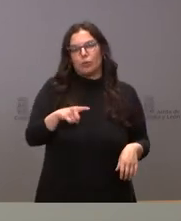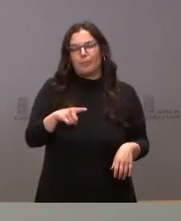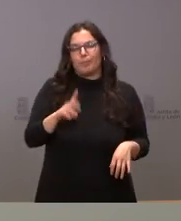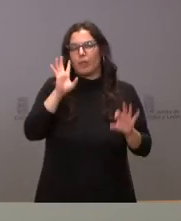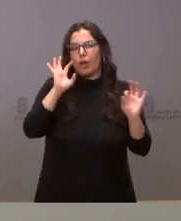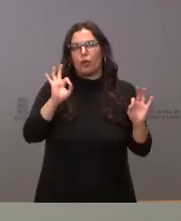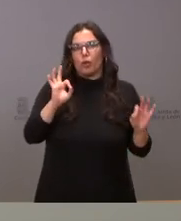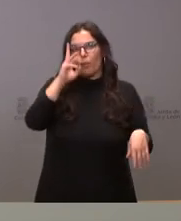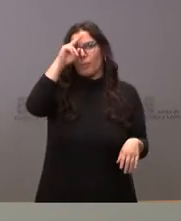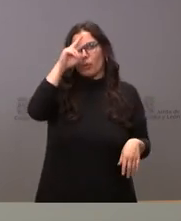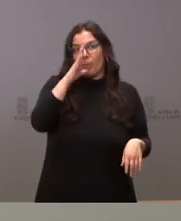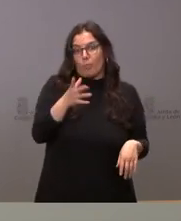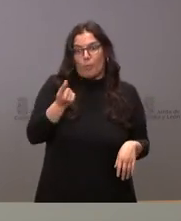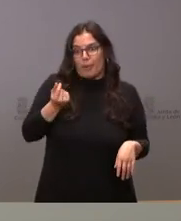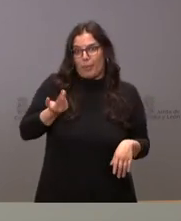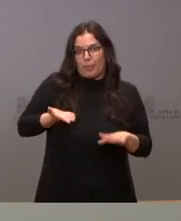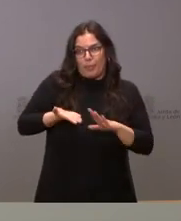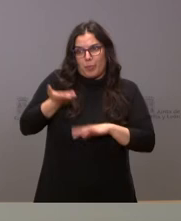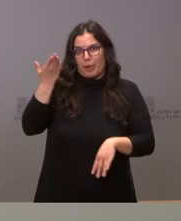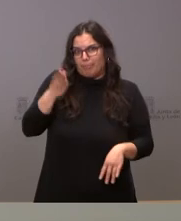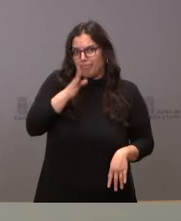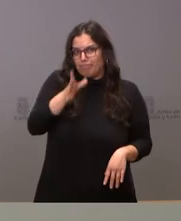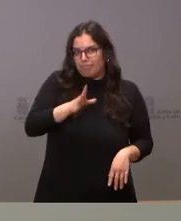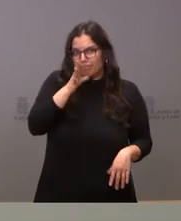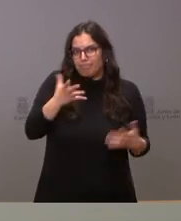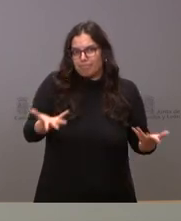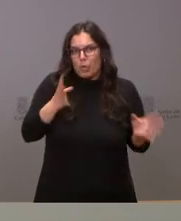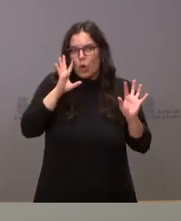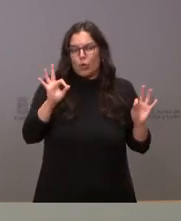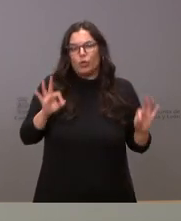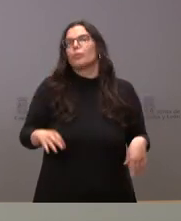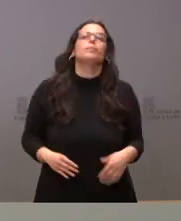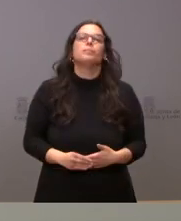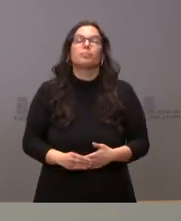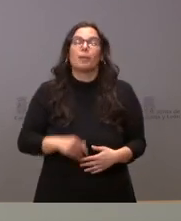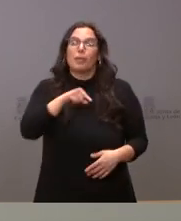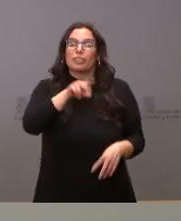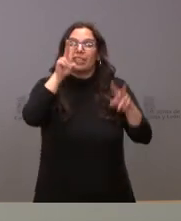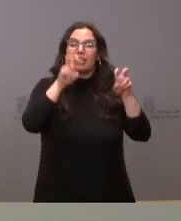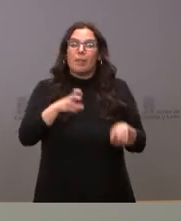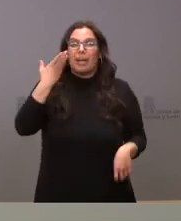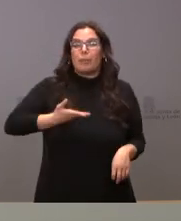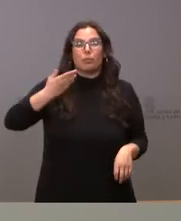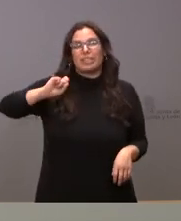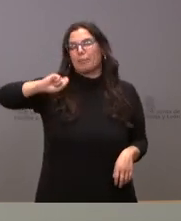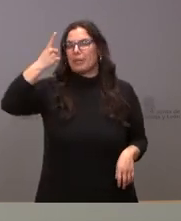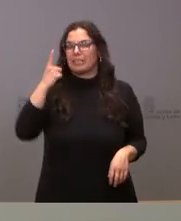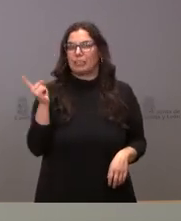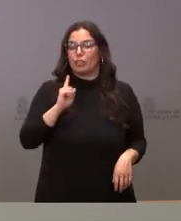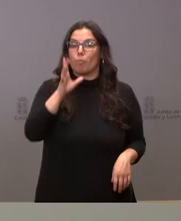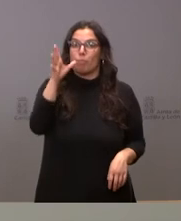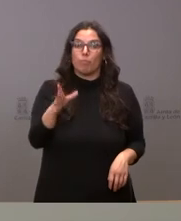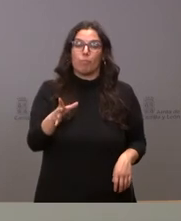preocupa porque la inflación ha crecido mucho no es el aspecto más relevante como es natural porque las